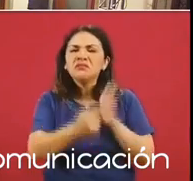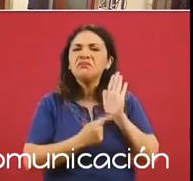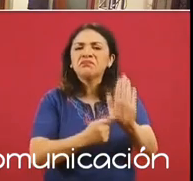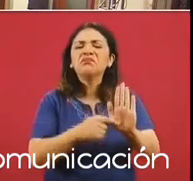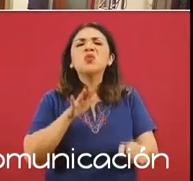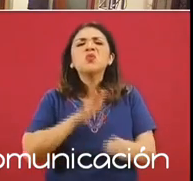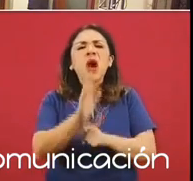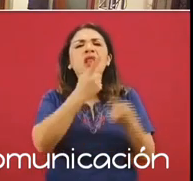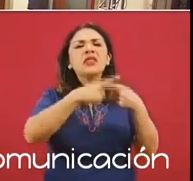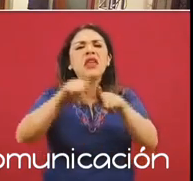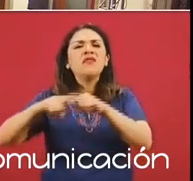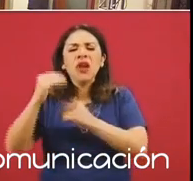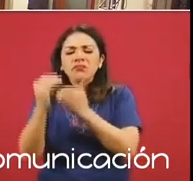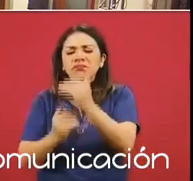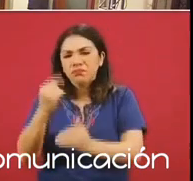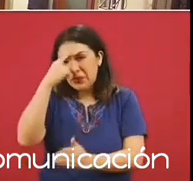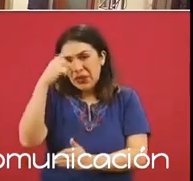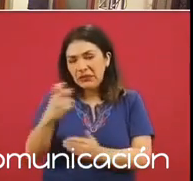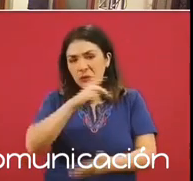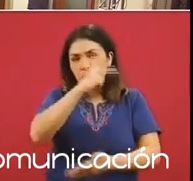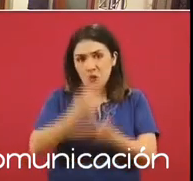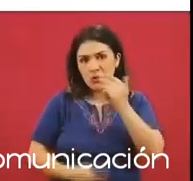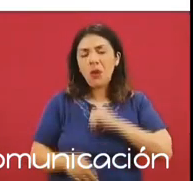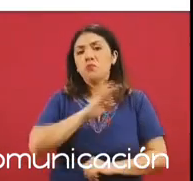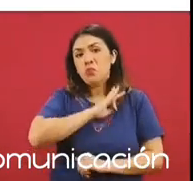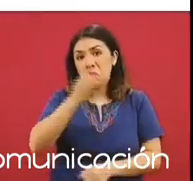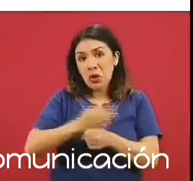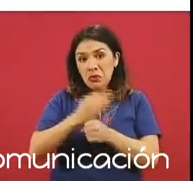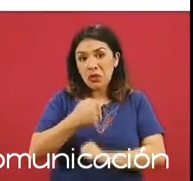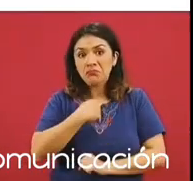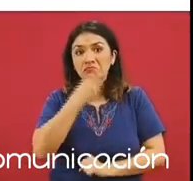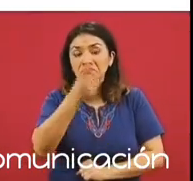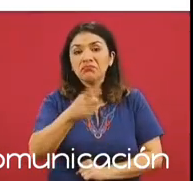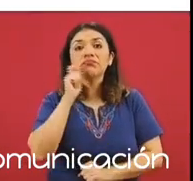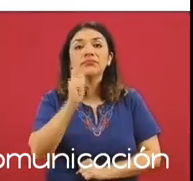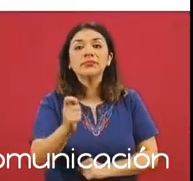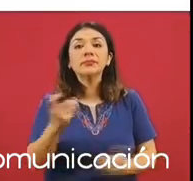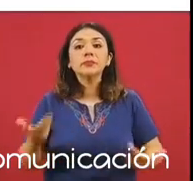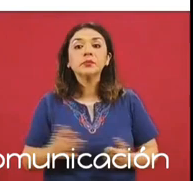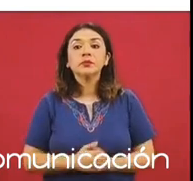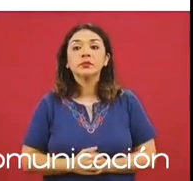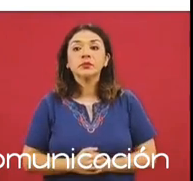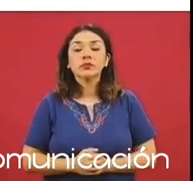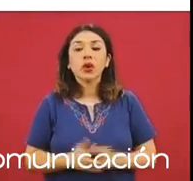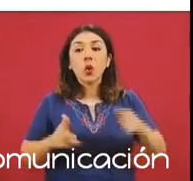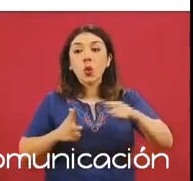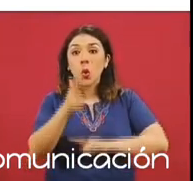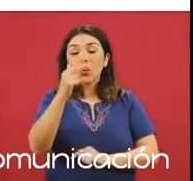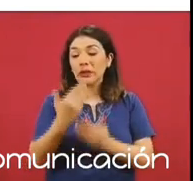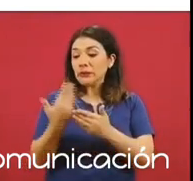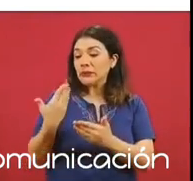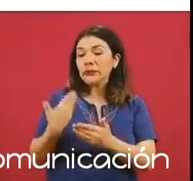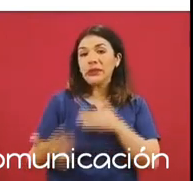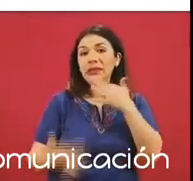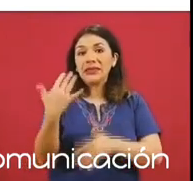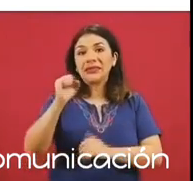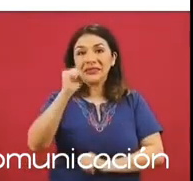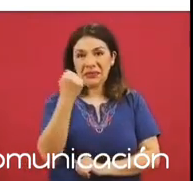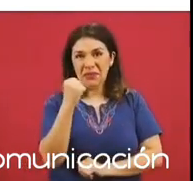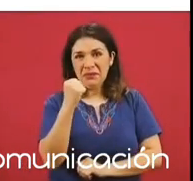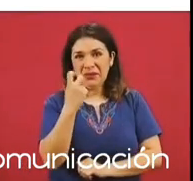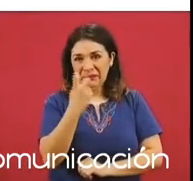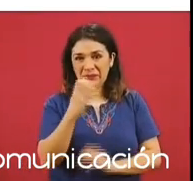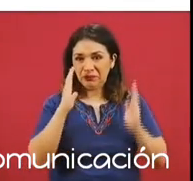avances del programa. Podemos informar que al corte del 15 de septiembre,